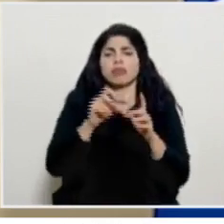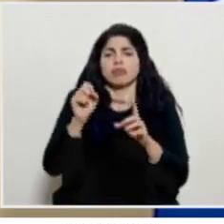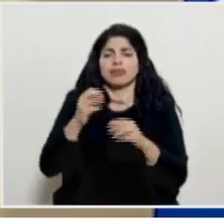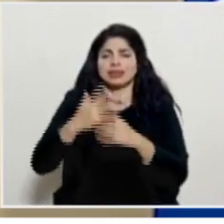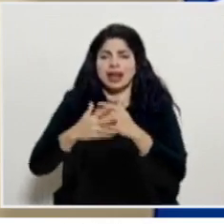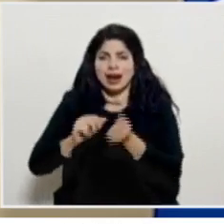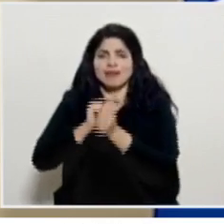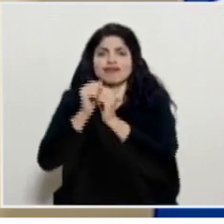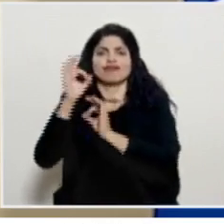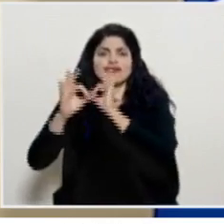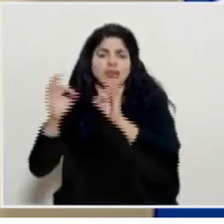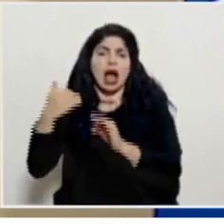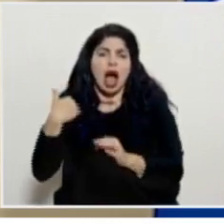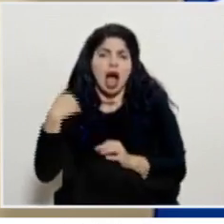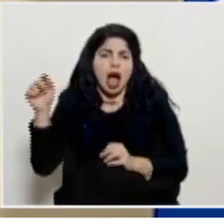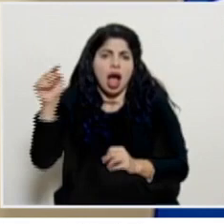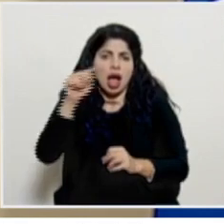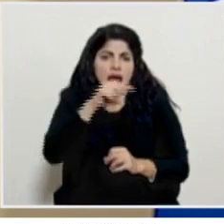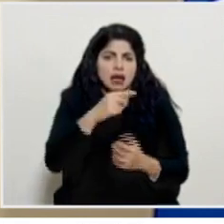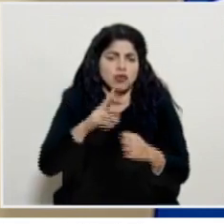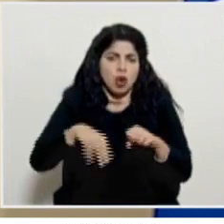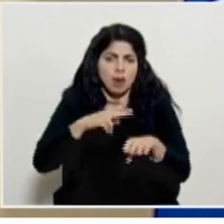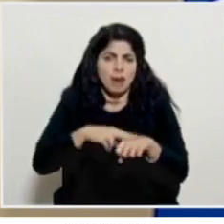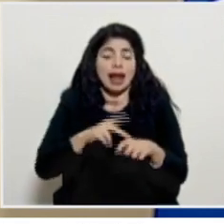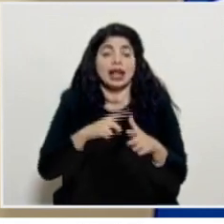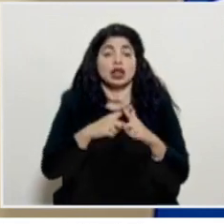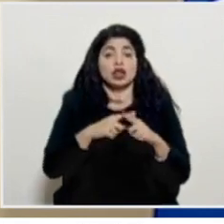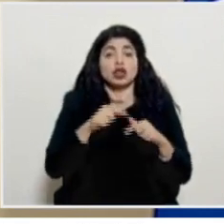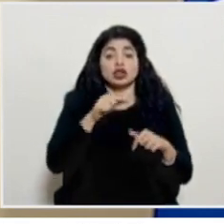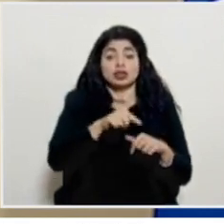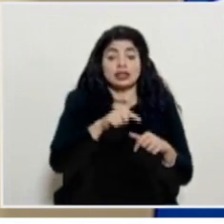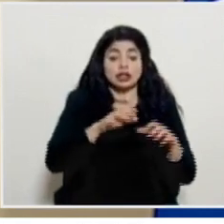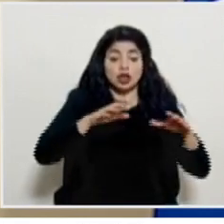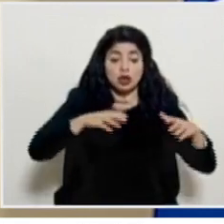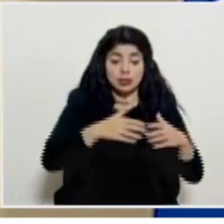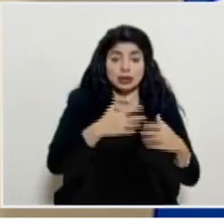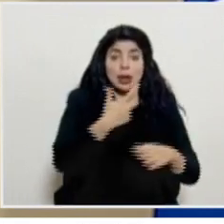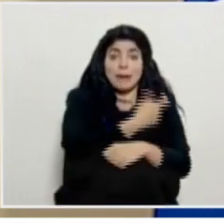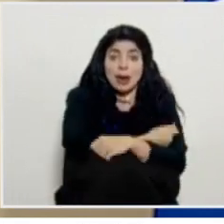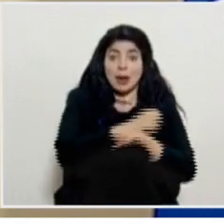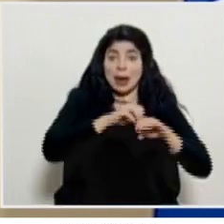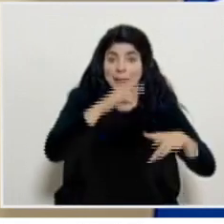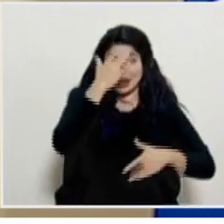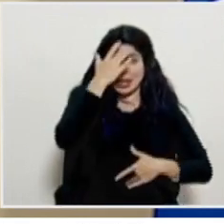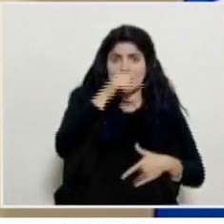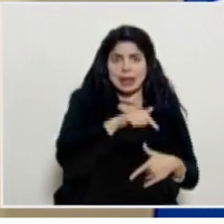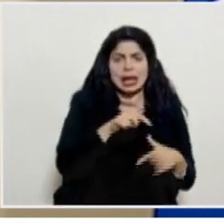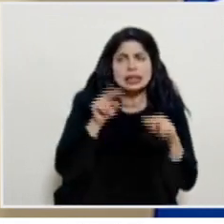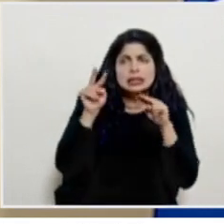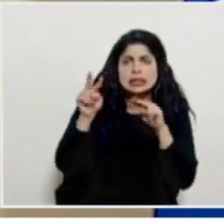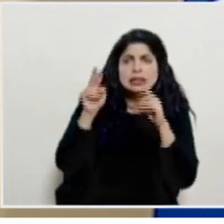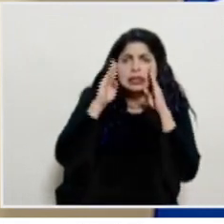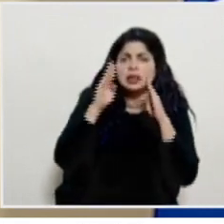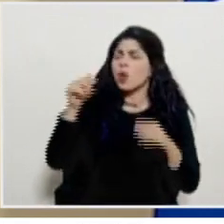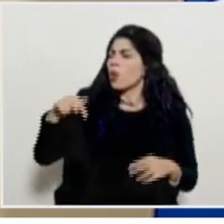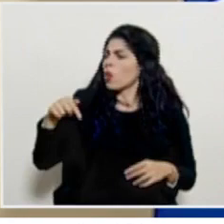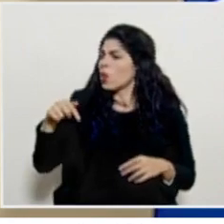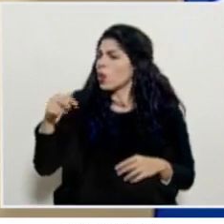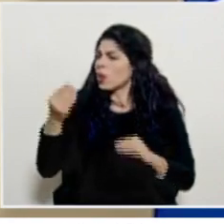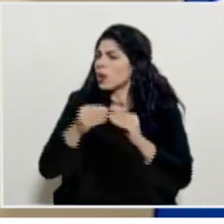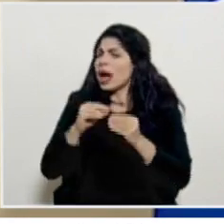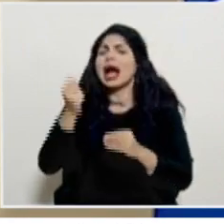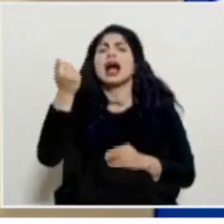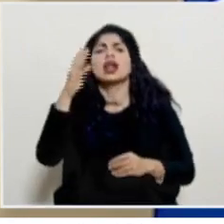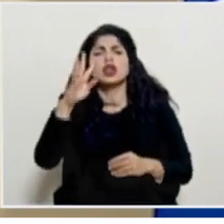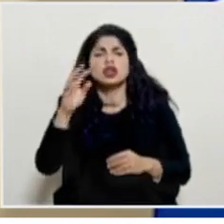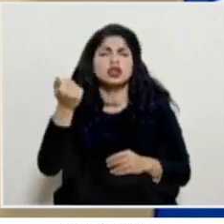Vacunación y Epidemiología está completamente atenta. Hoy tuvimos, ¿qué es la catorceava